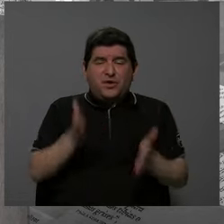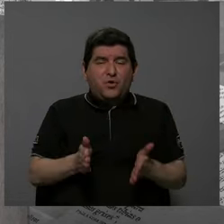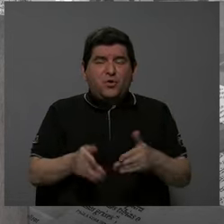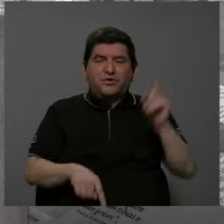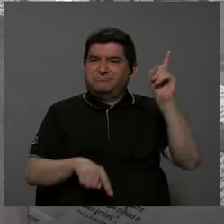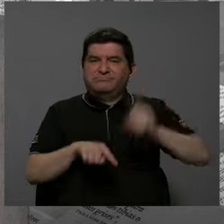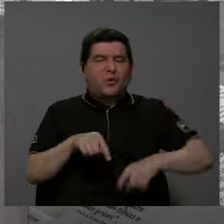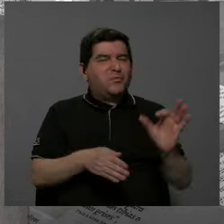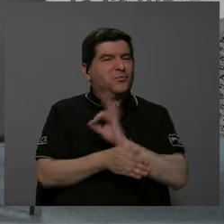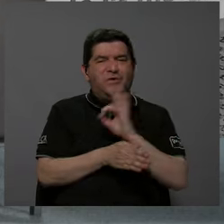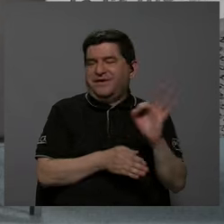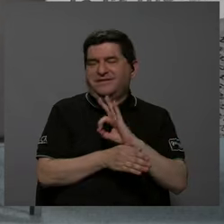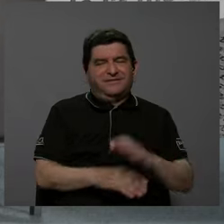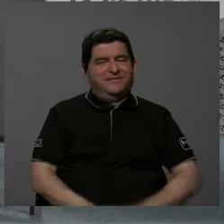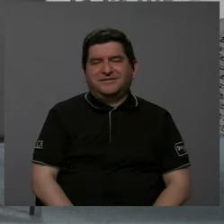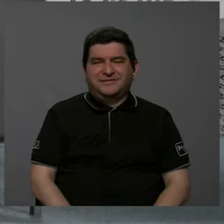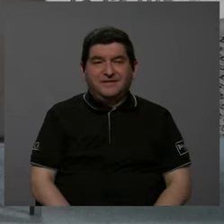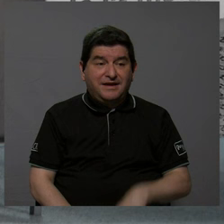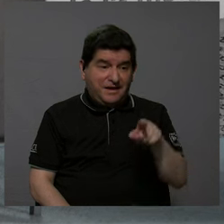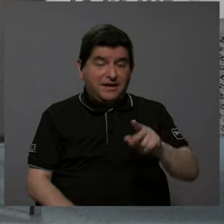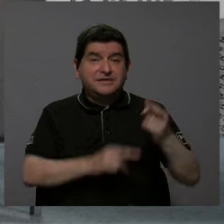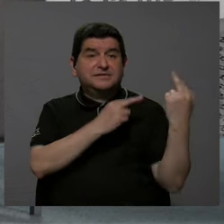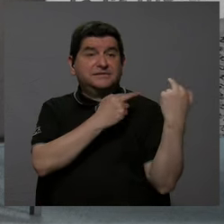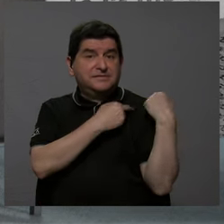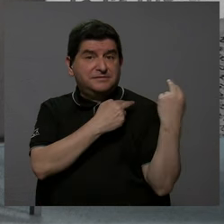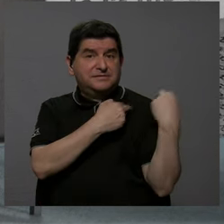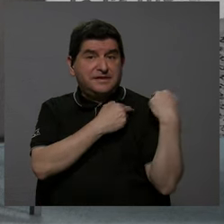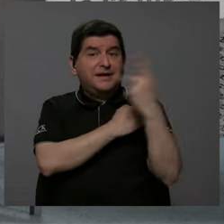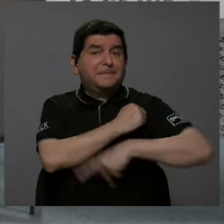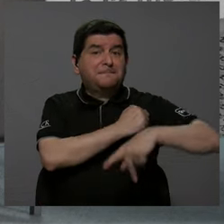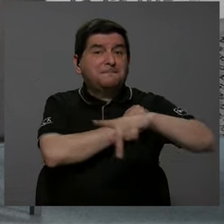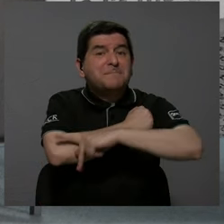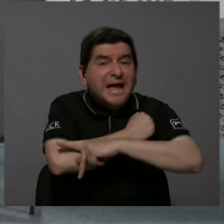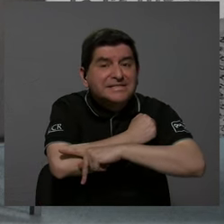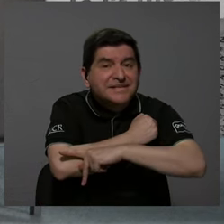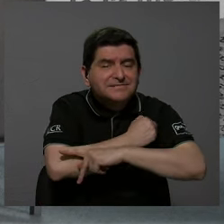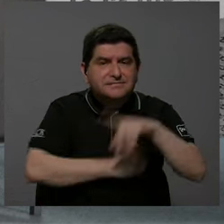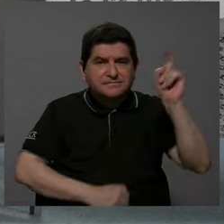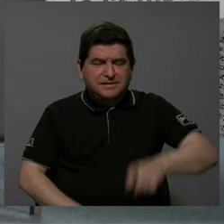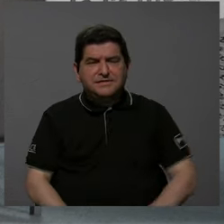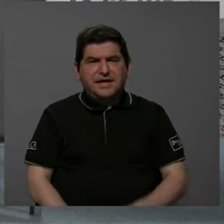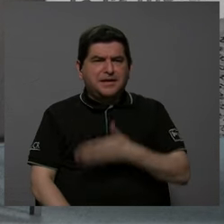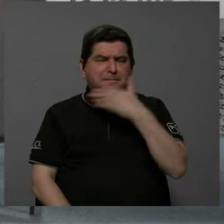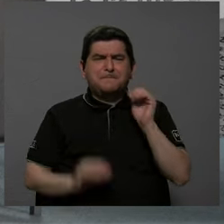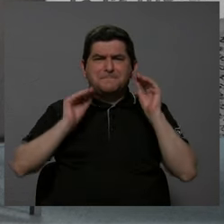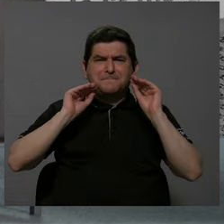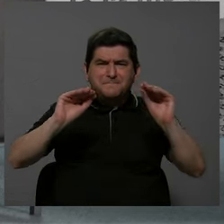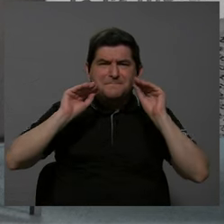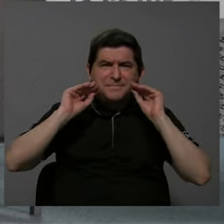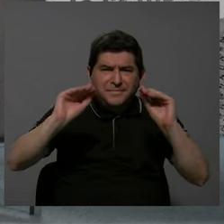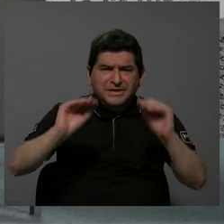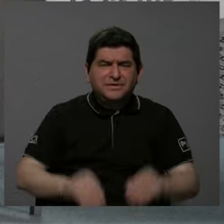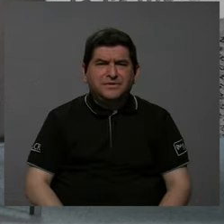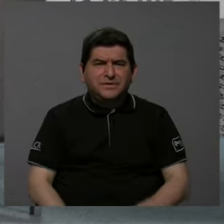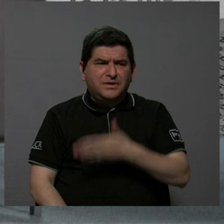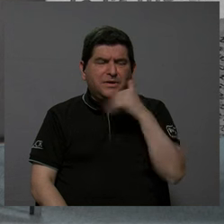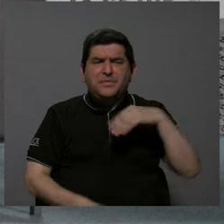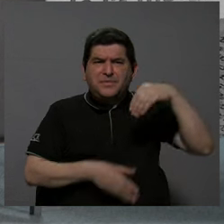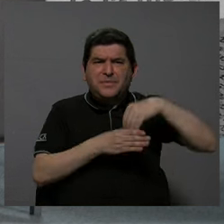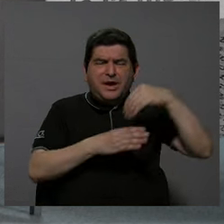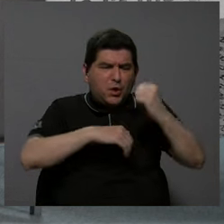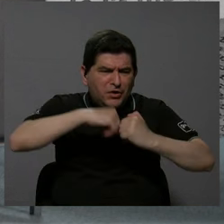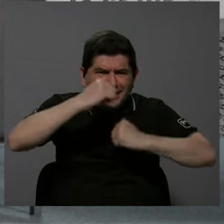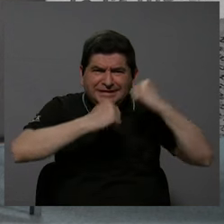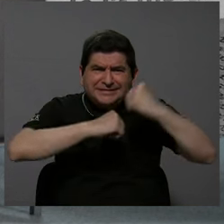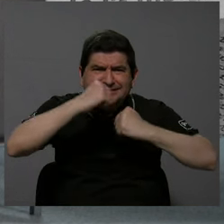lo va a lograr. ¿Verdad? Eso es una responsabilidad país. O necesitamos mejorar la educación, necesitamos mejorar la